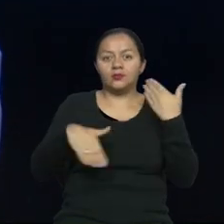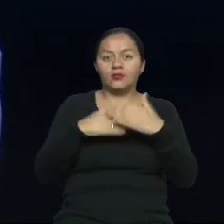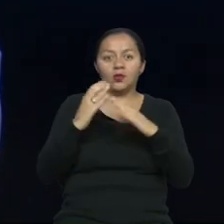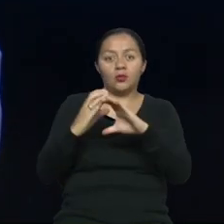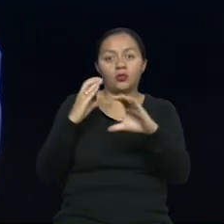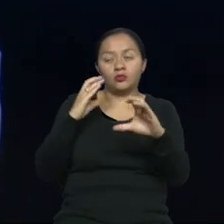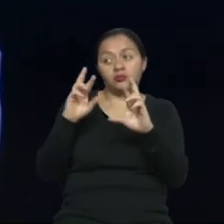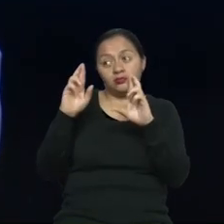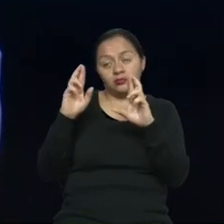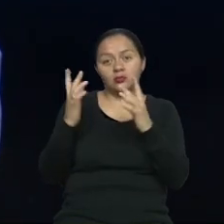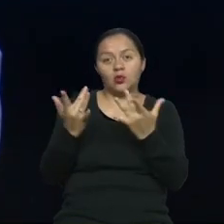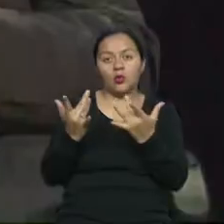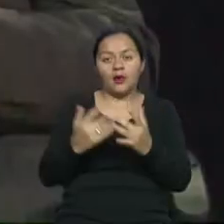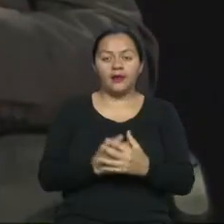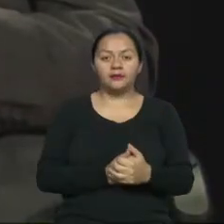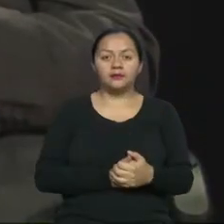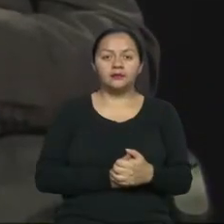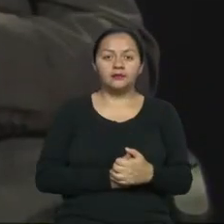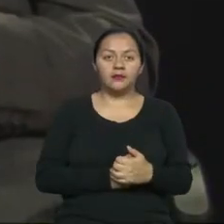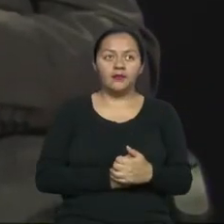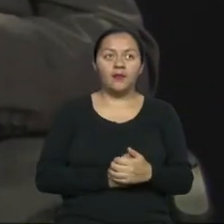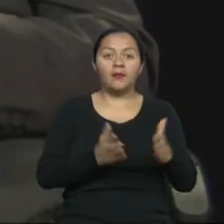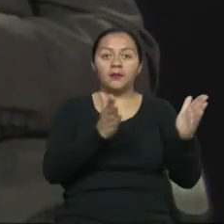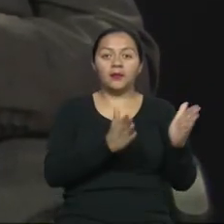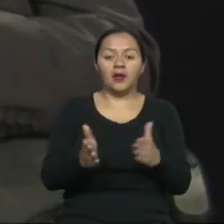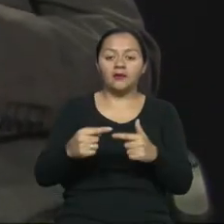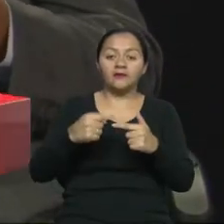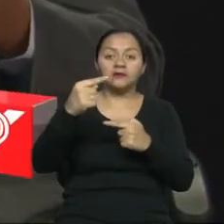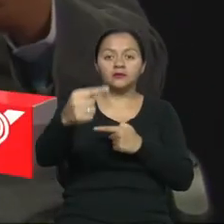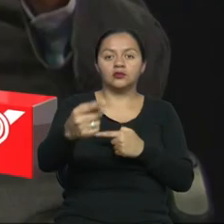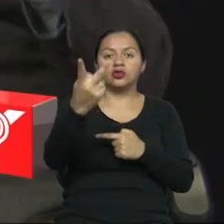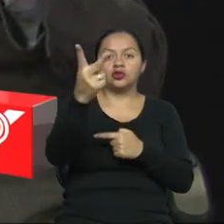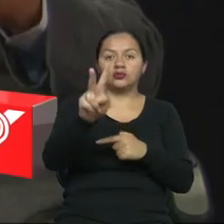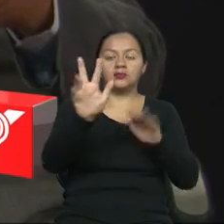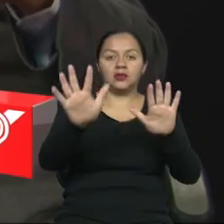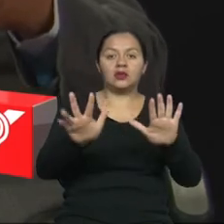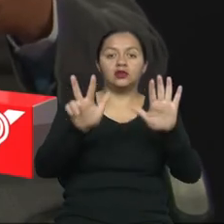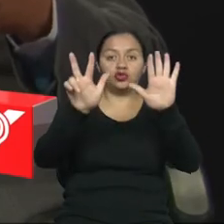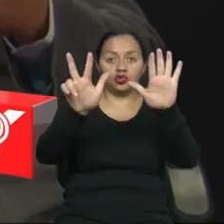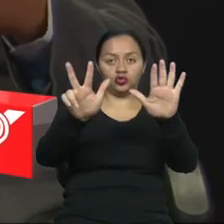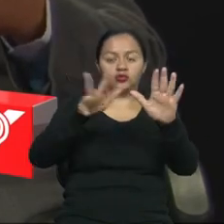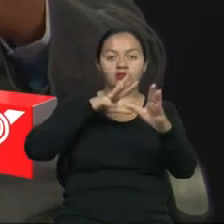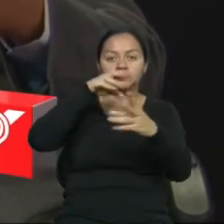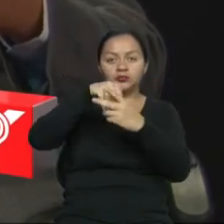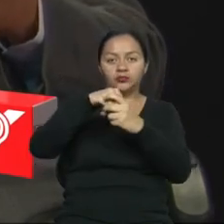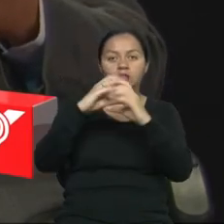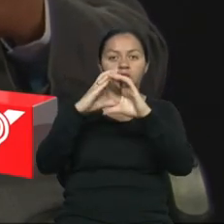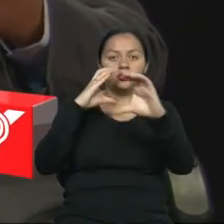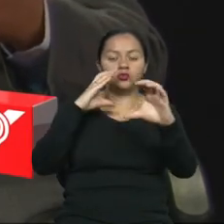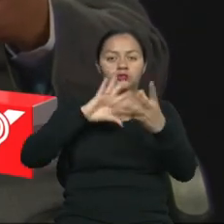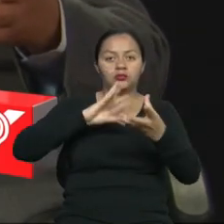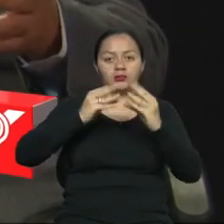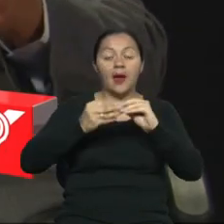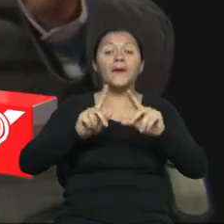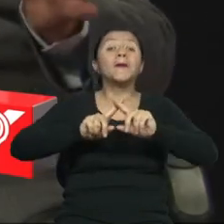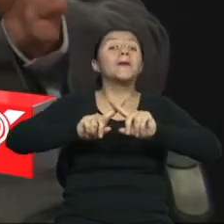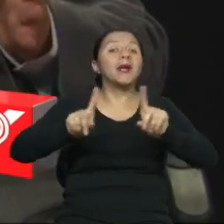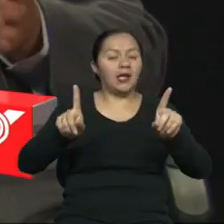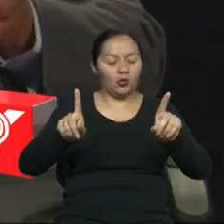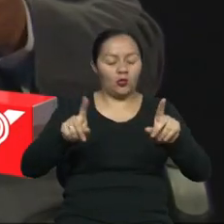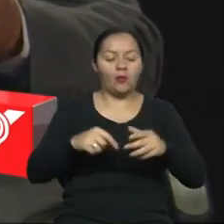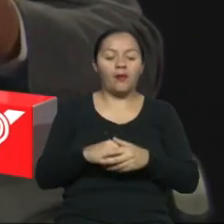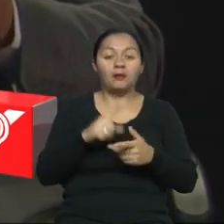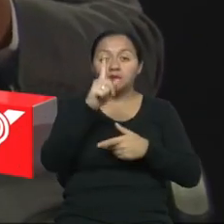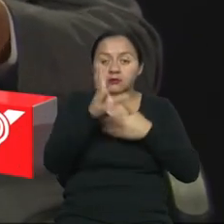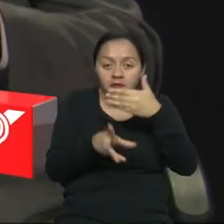Los buses. Esperamos que eso se pueda. Está planificada para el 2018, lo que son las unidades adaptadas. Sin embargo, y con